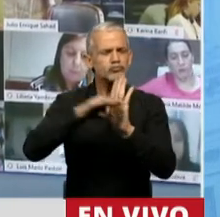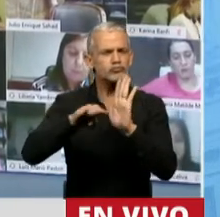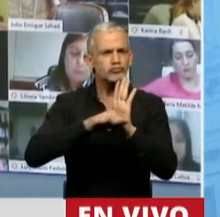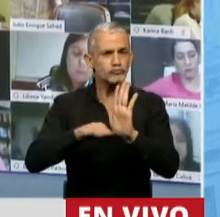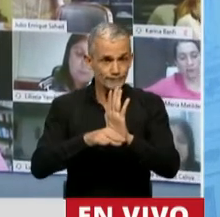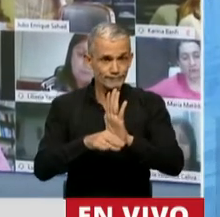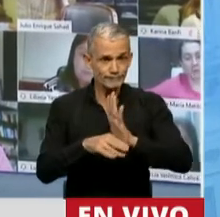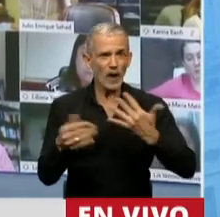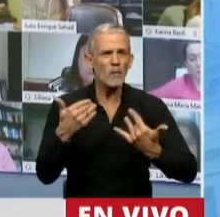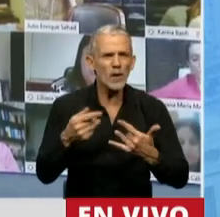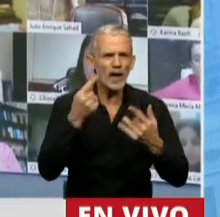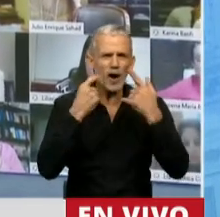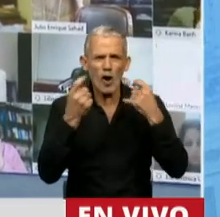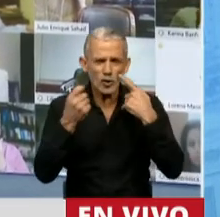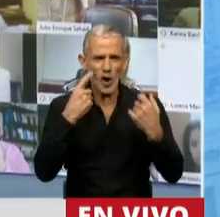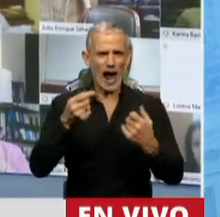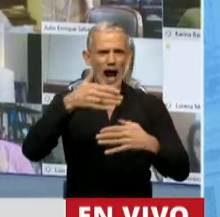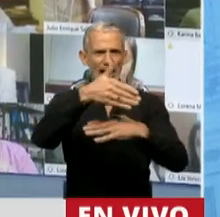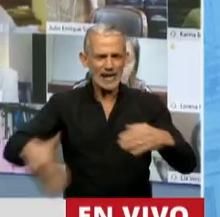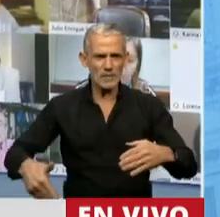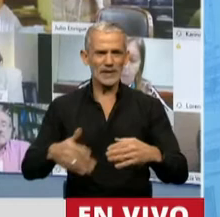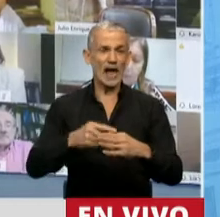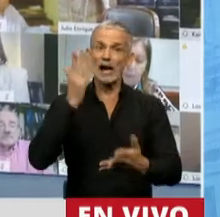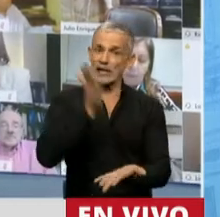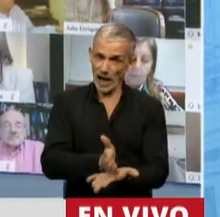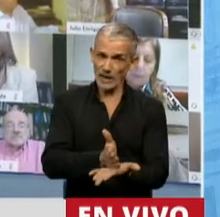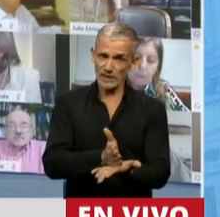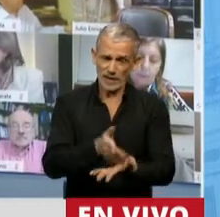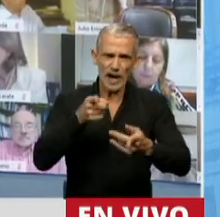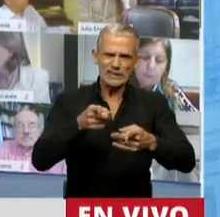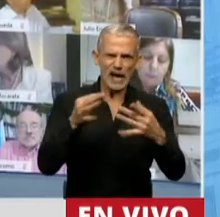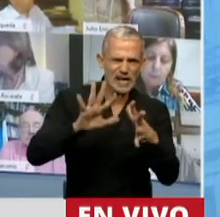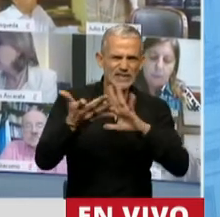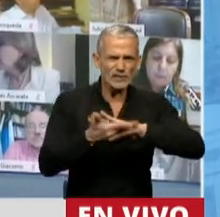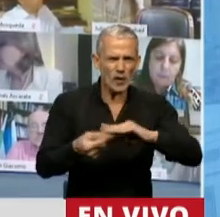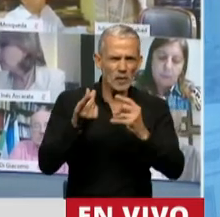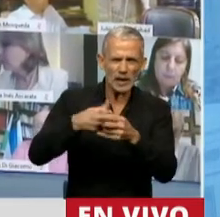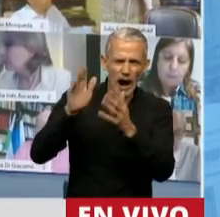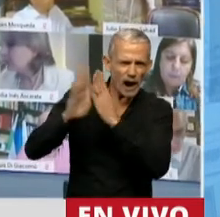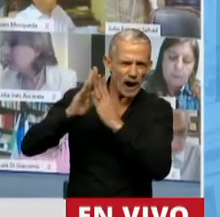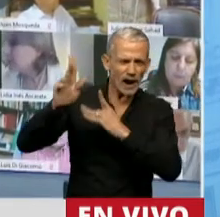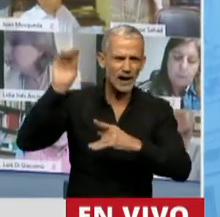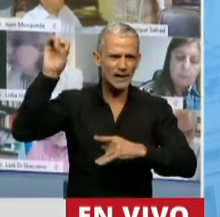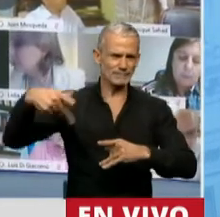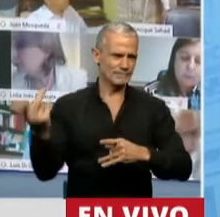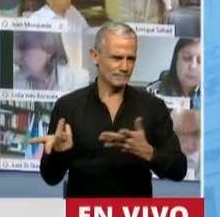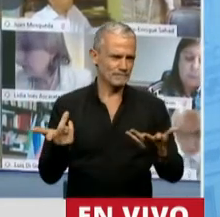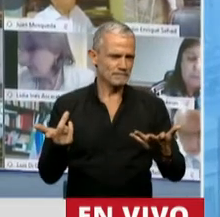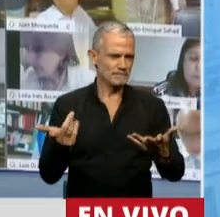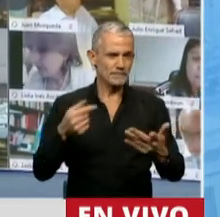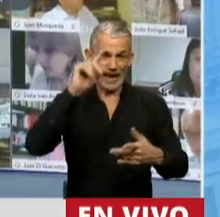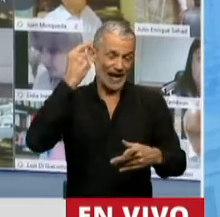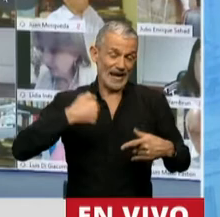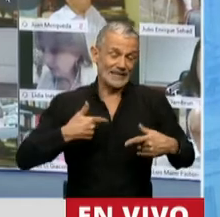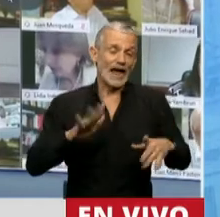posible controlar, limitar y castigar esas prácticas en la medida, por supuesto, de la posibilidad del